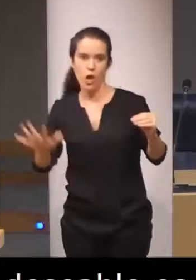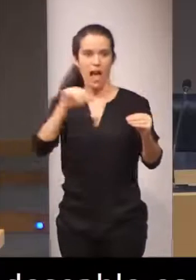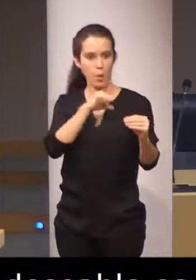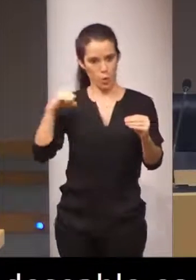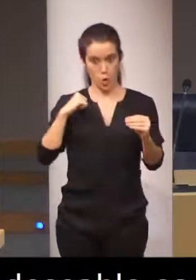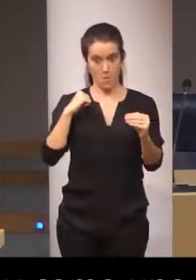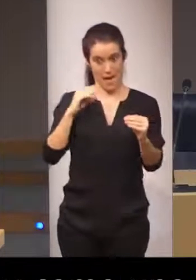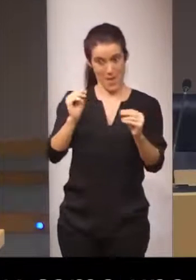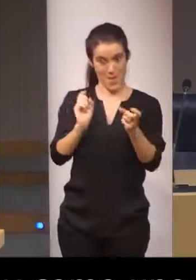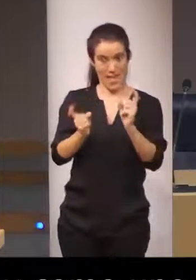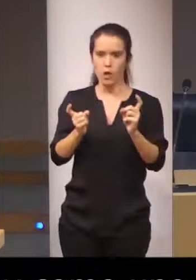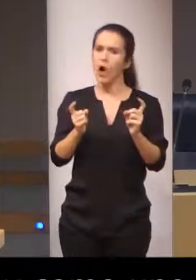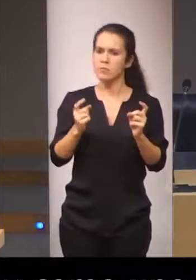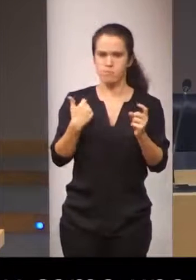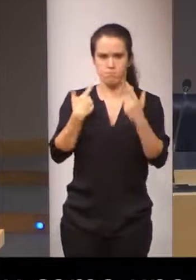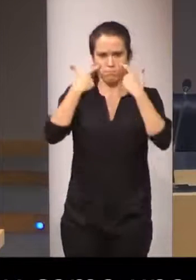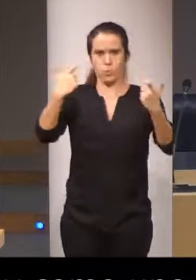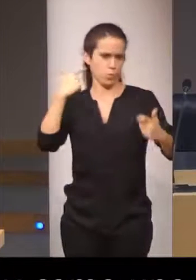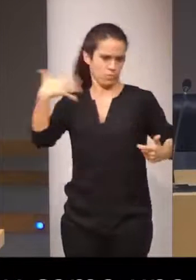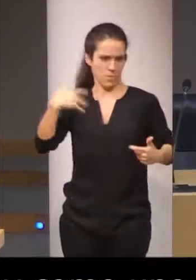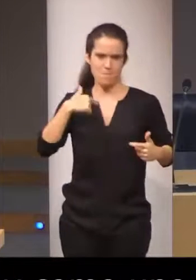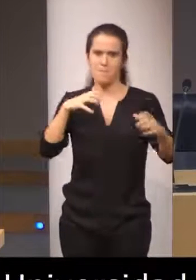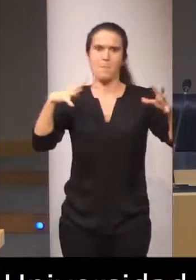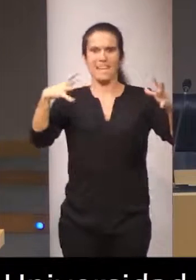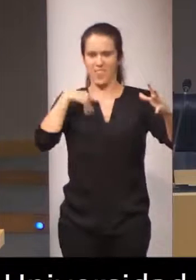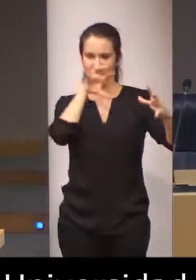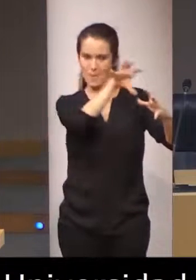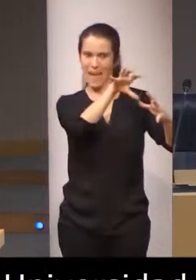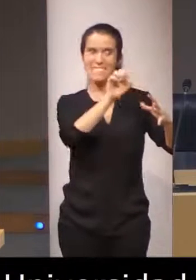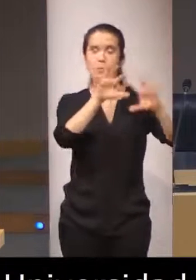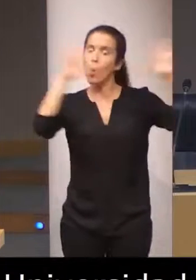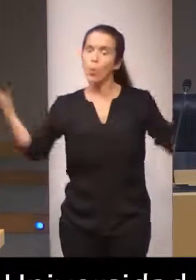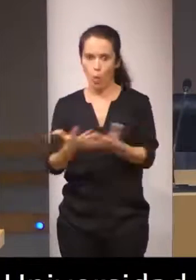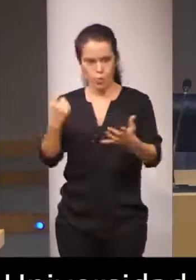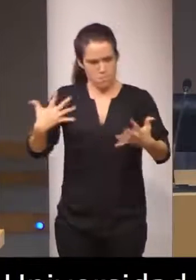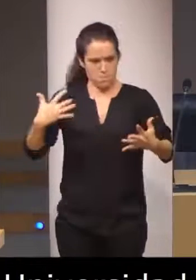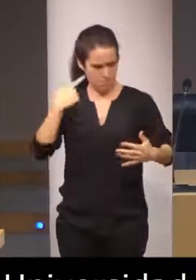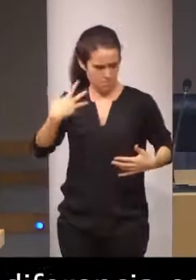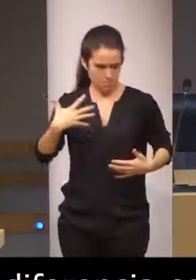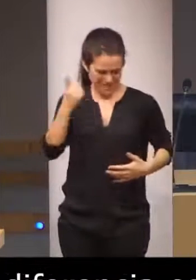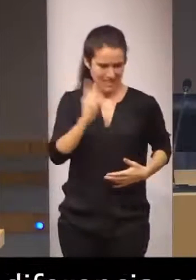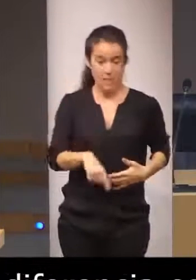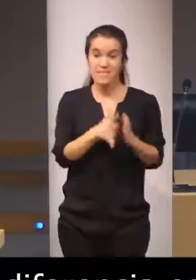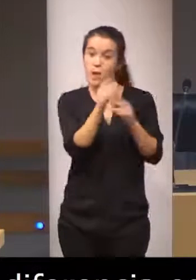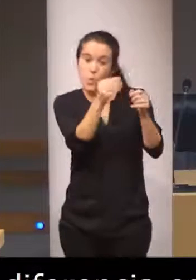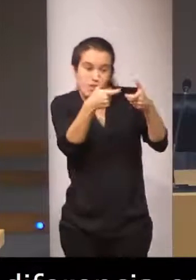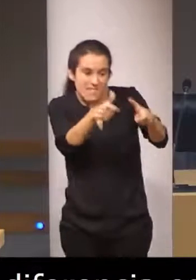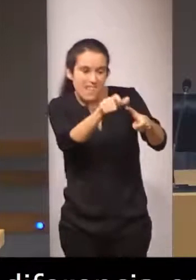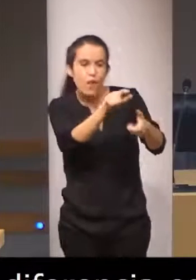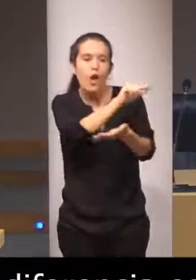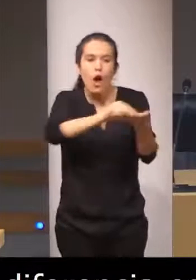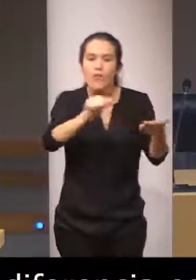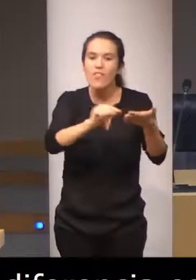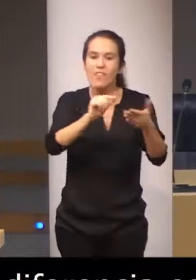es la más grande de México y una de las más grandes del mundo dentro de su sección u oficina de